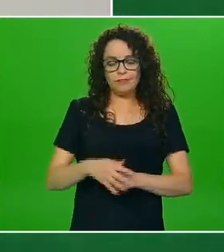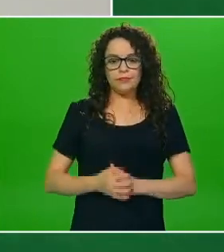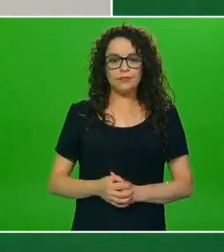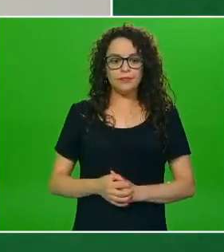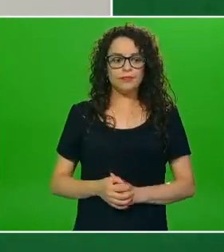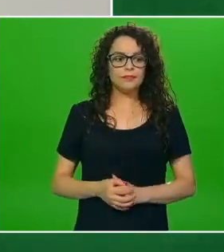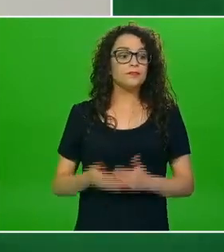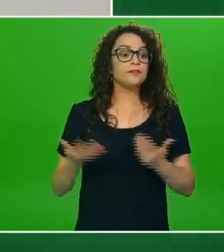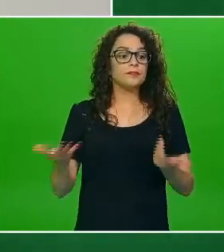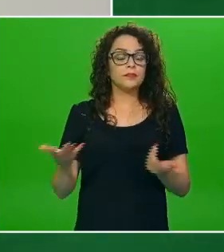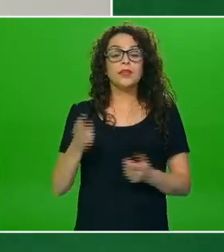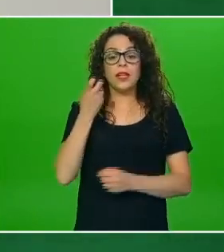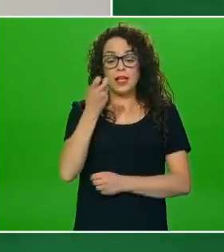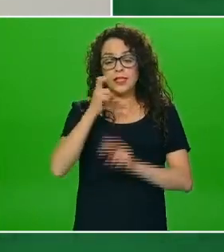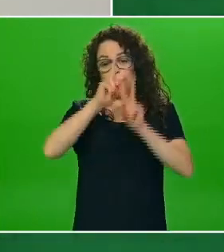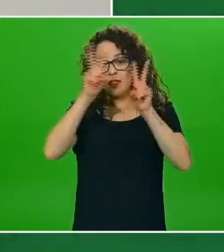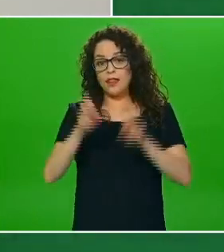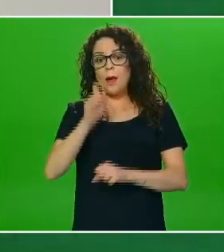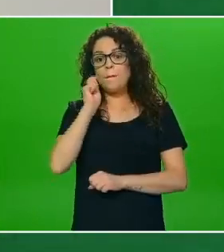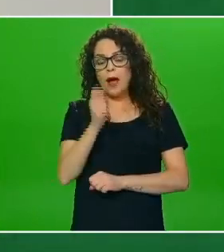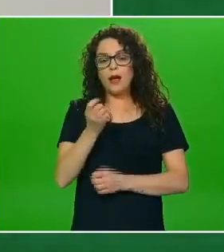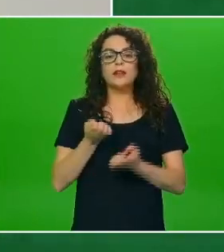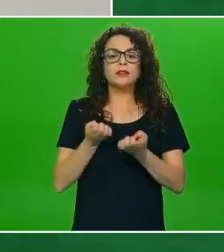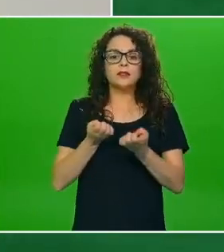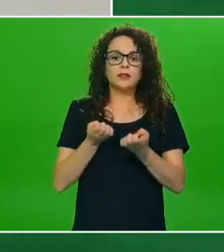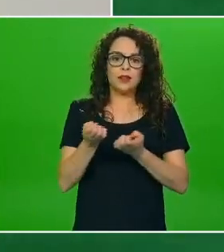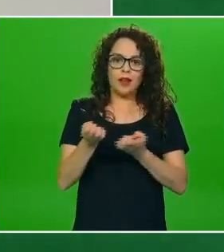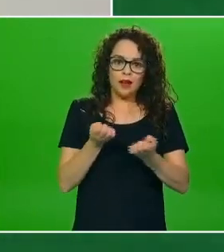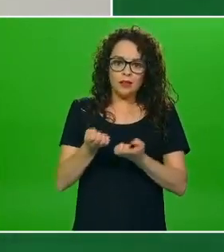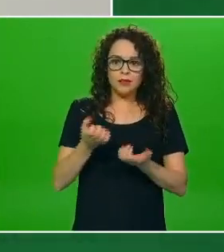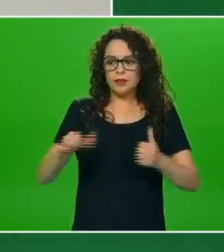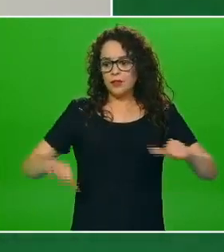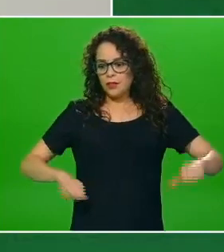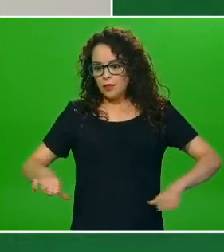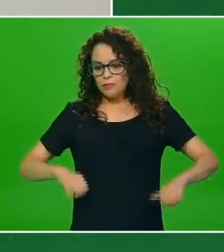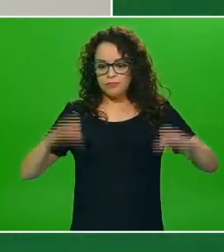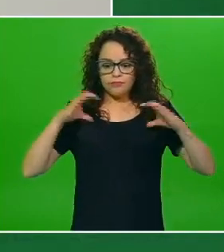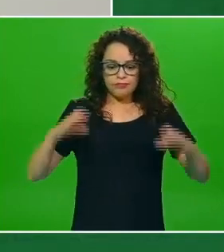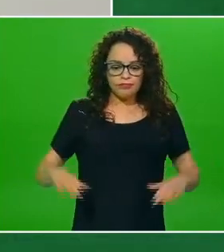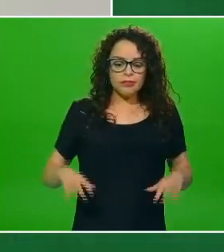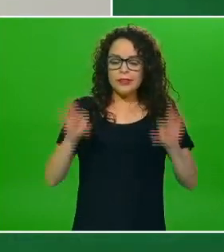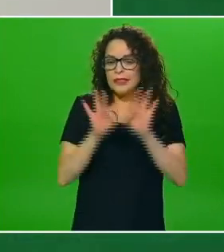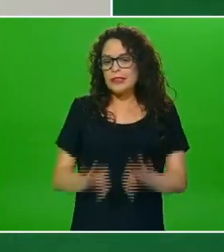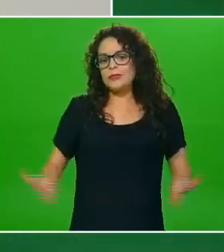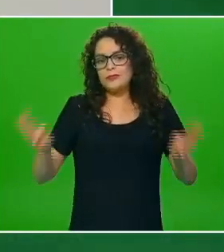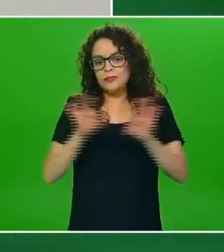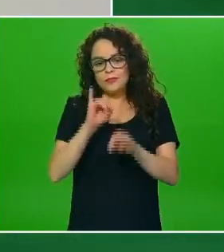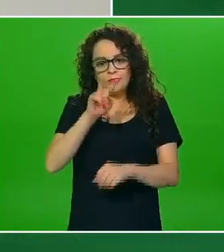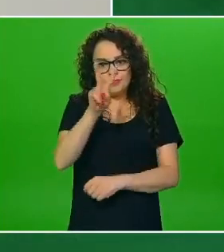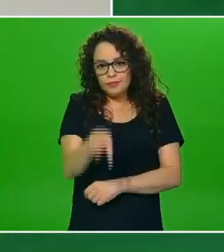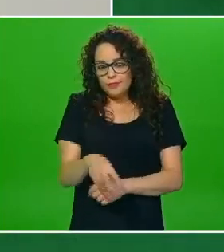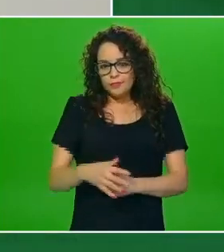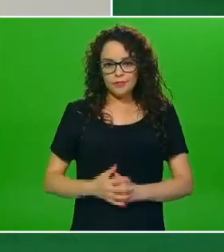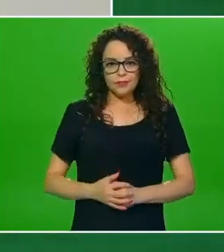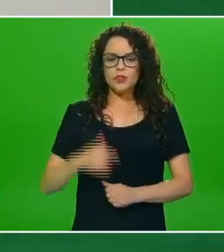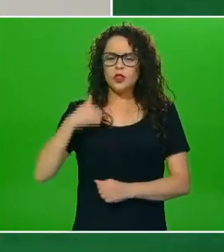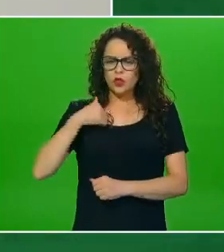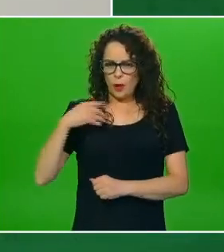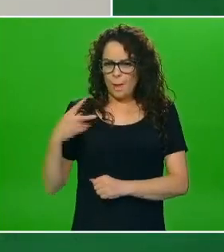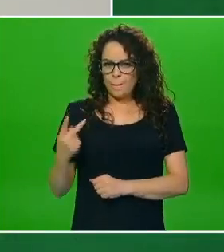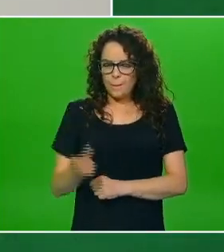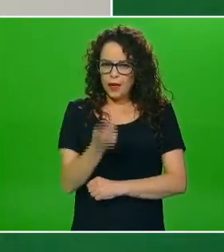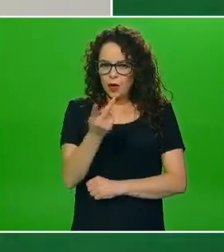física que también lo estábamos tratando la semana pasada es importante y las recomendaciones también son importantes mi pregunta